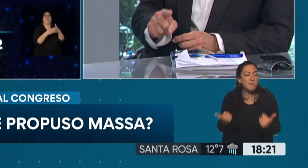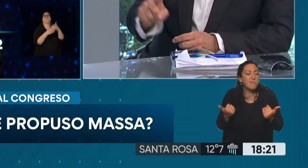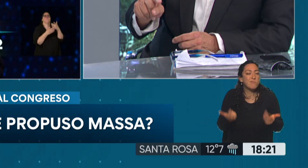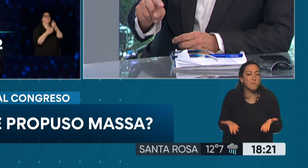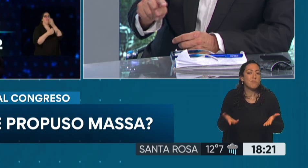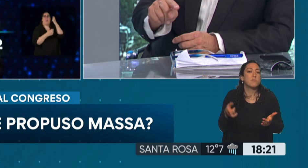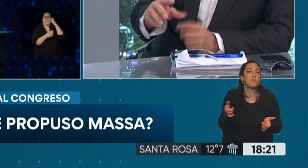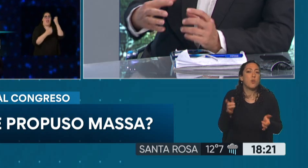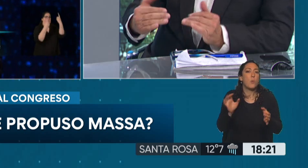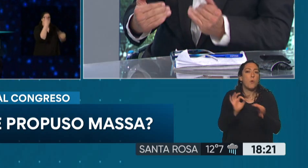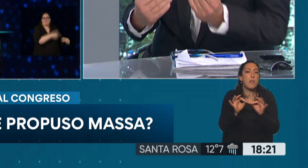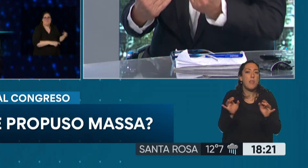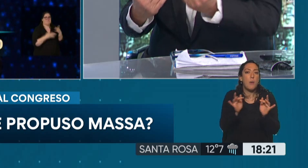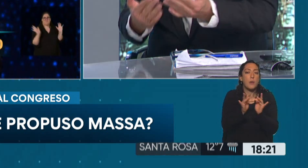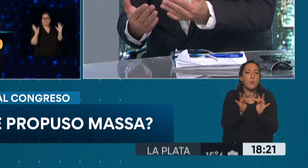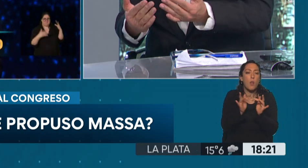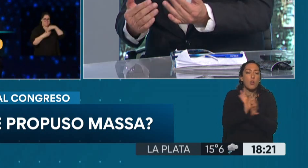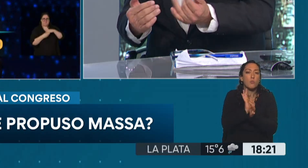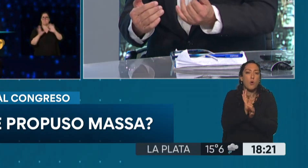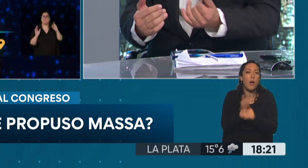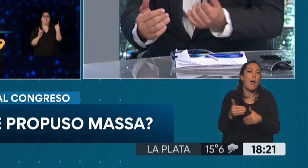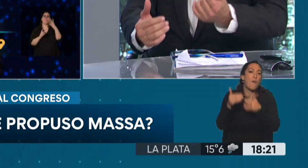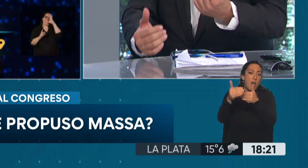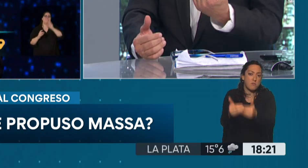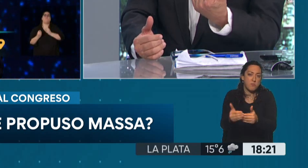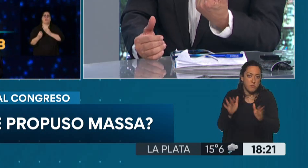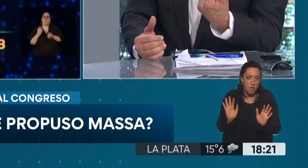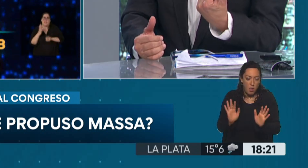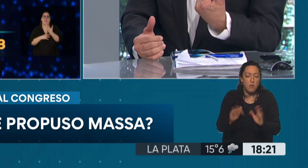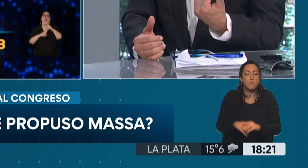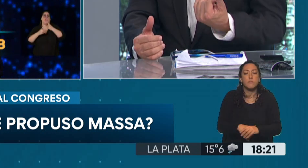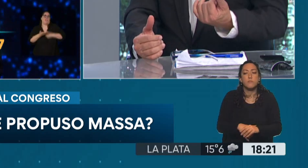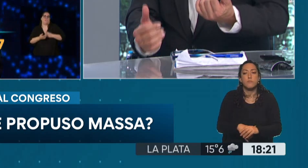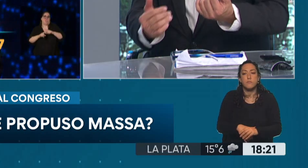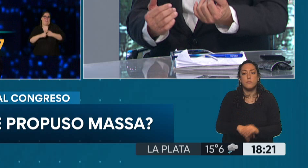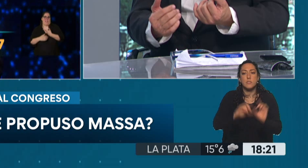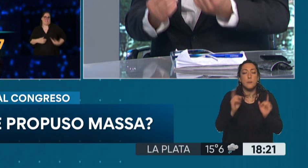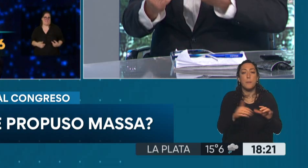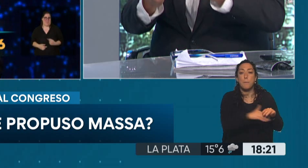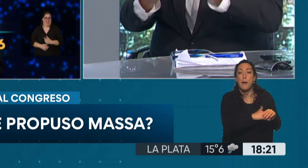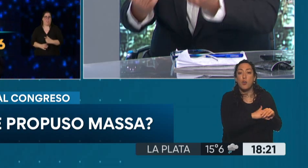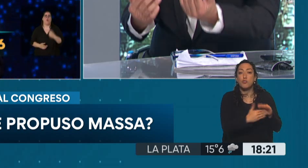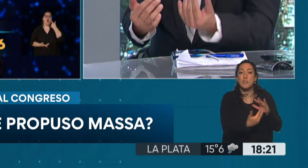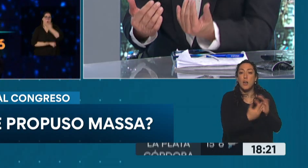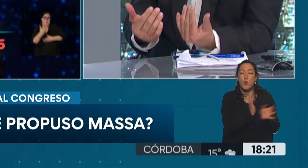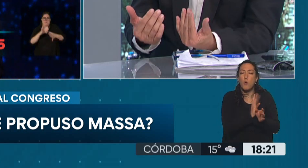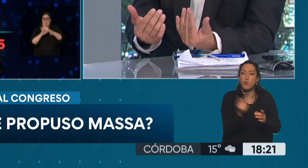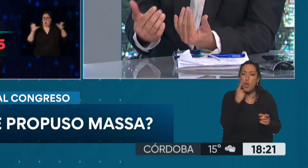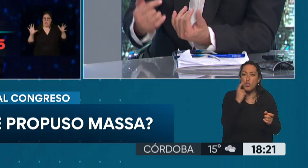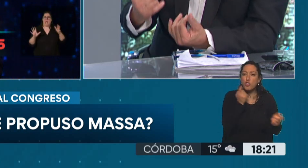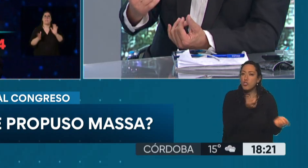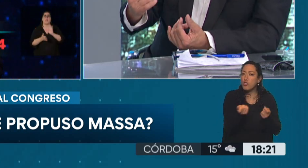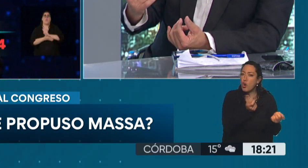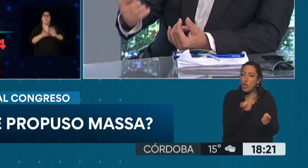una moneda virtual que sería un paso adelante en ese sentido, le permite al Banco Central hacer un seguimiento de ese